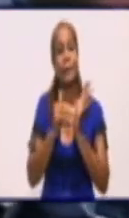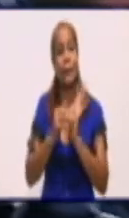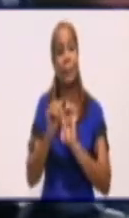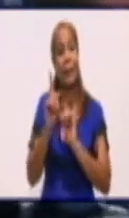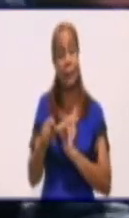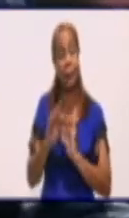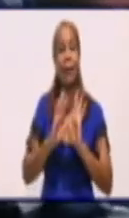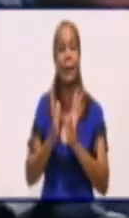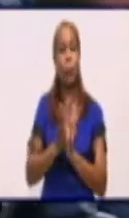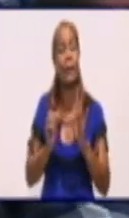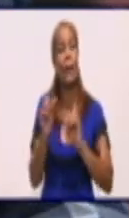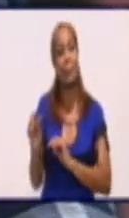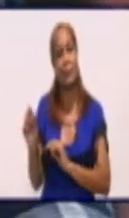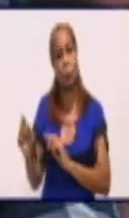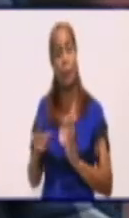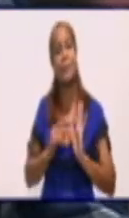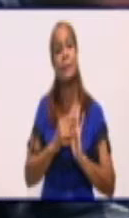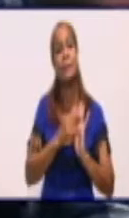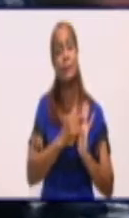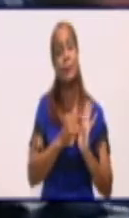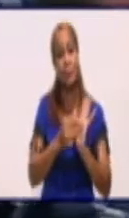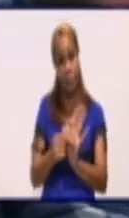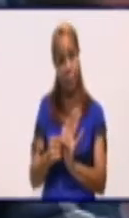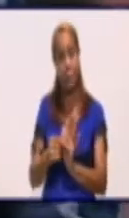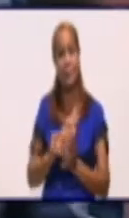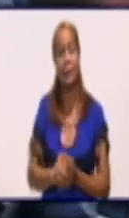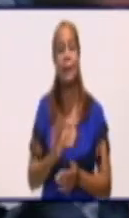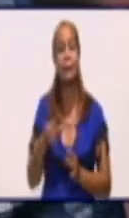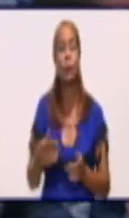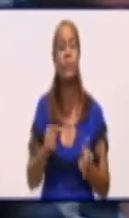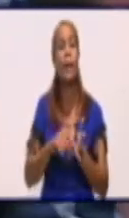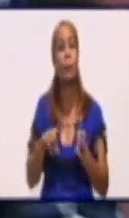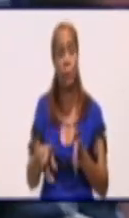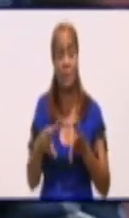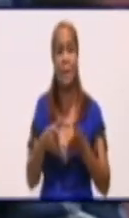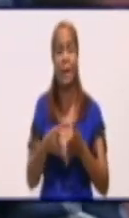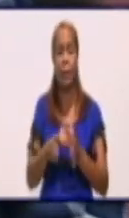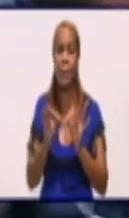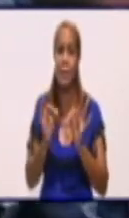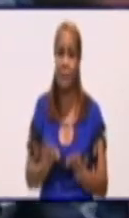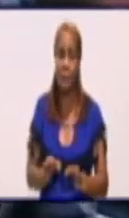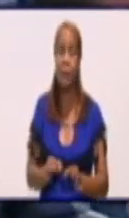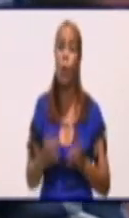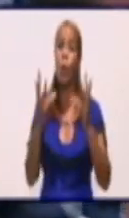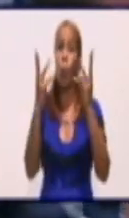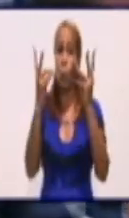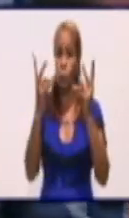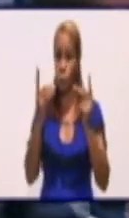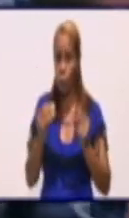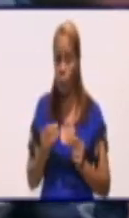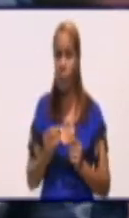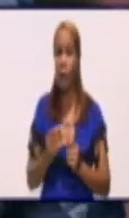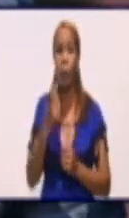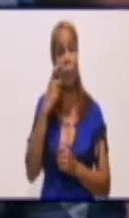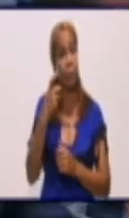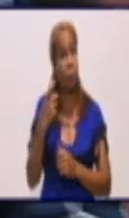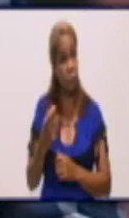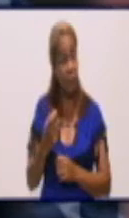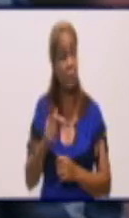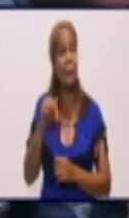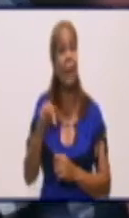granmense que nos está viendo en estos momentos. Ciertamente la provincia, con un número importante de casos confirmados en el día,